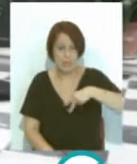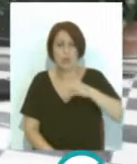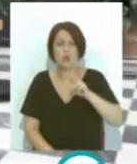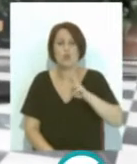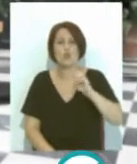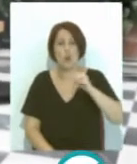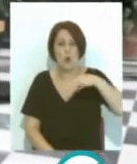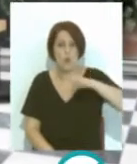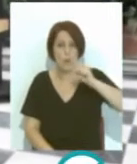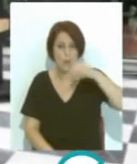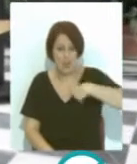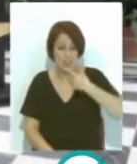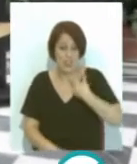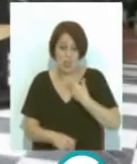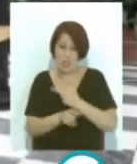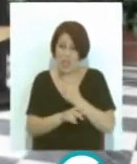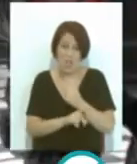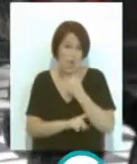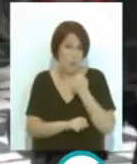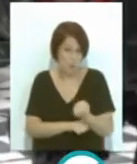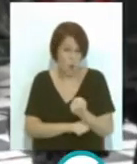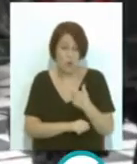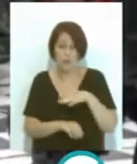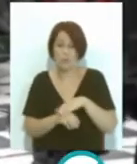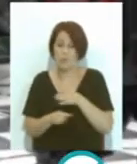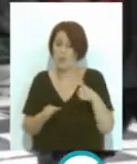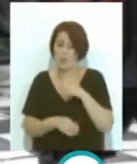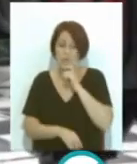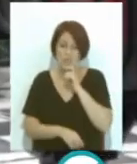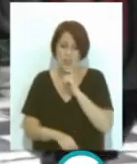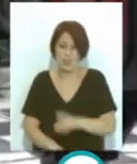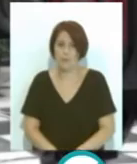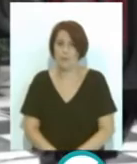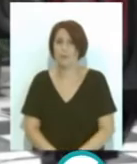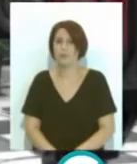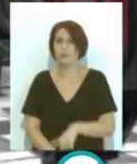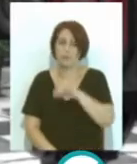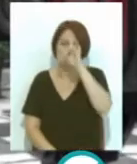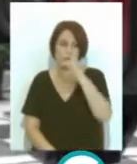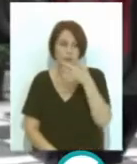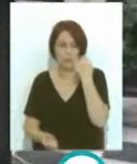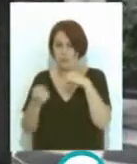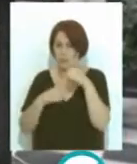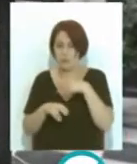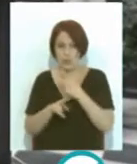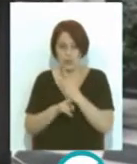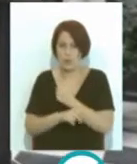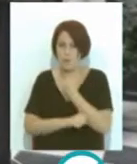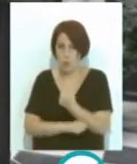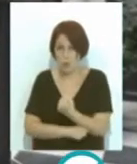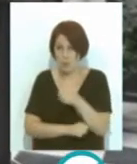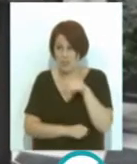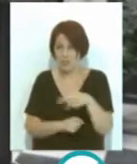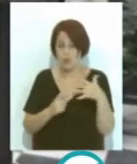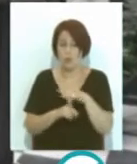supone esta guía como apoyo a la hostelería en un momento tan complicado como este de la pandemia plantear acciones de apoyo a la hostelería en ese